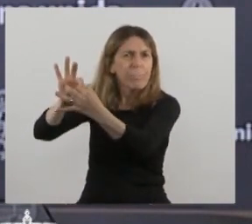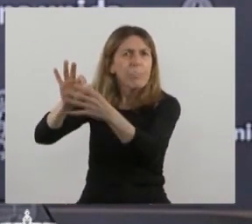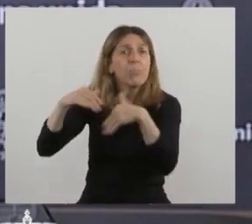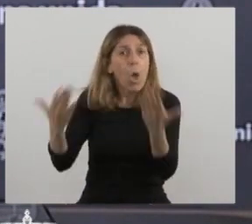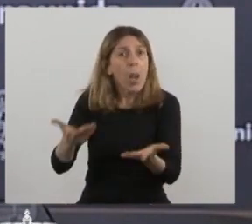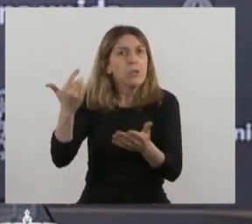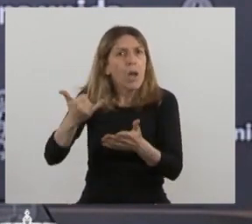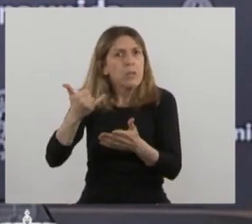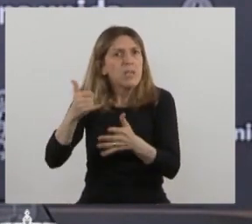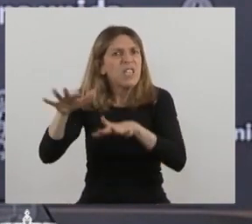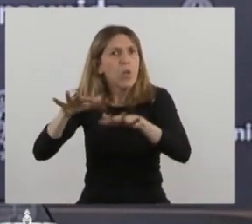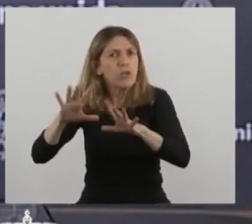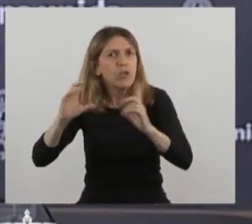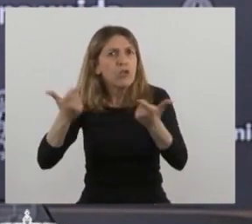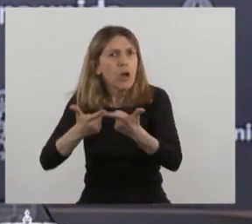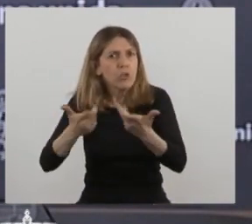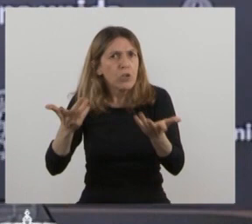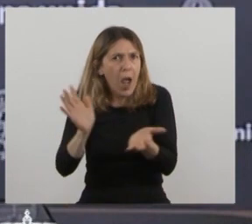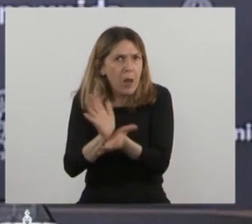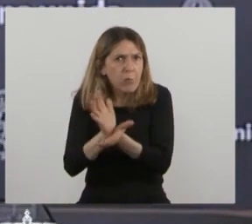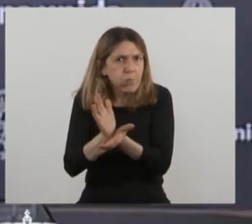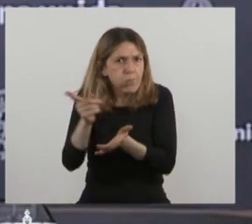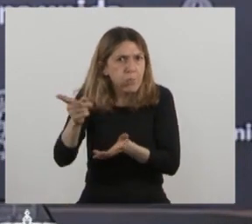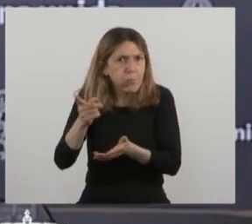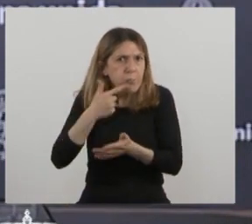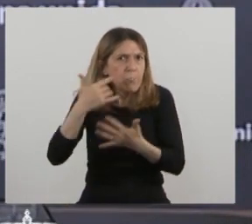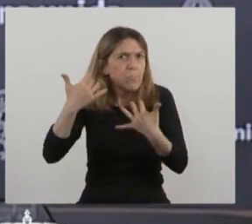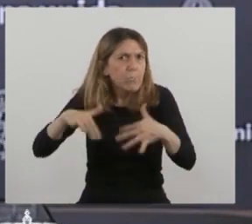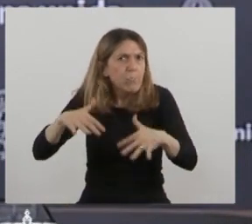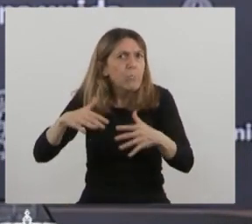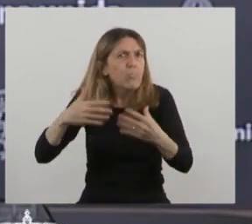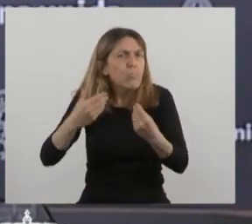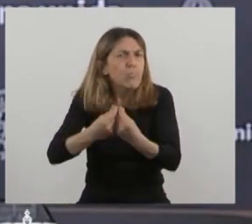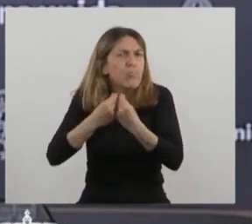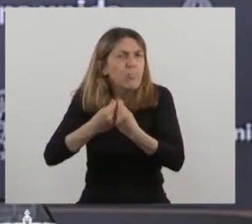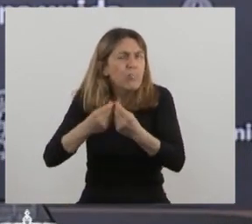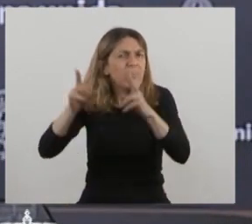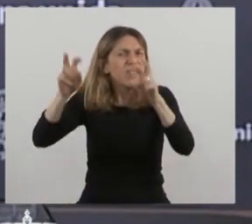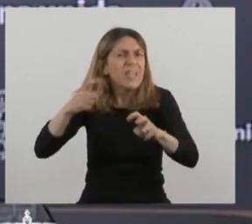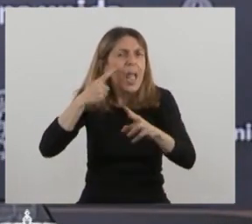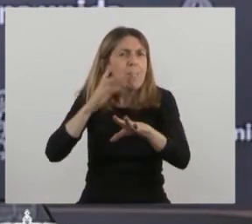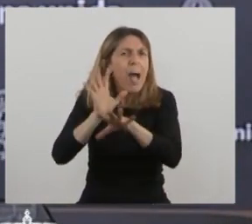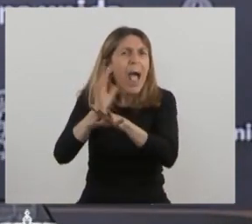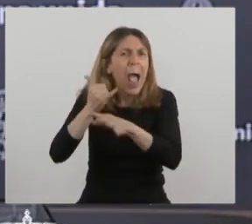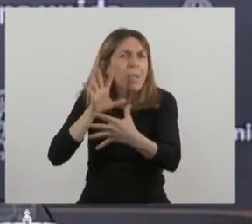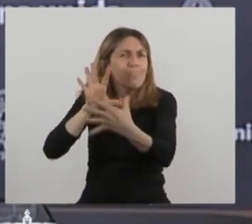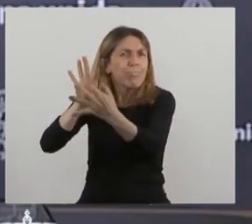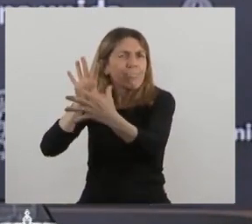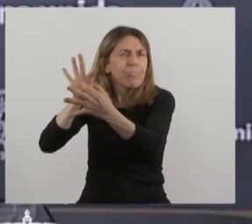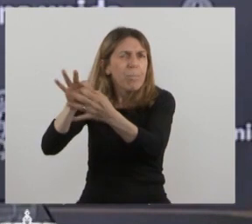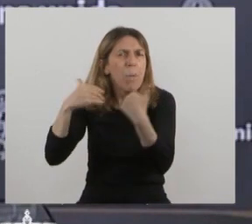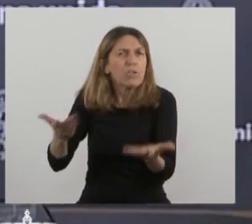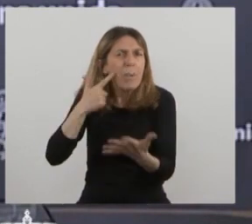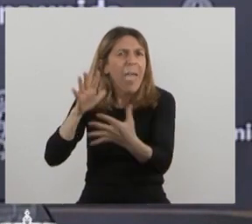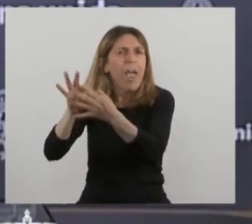esencial. España y Portugal son nuestra puerta de entrada a la Unión Europea. Y